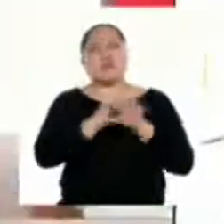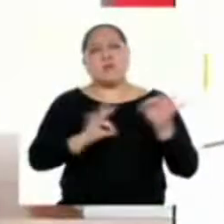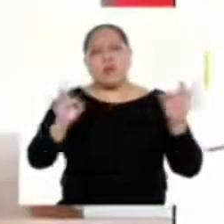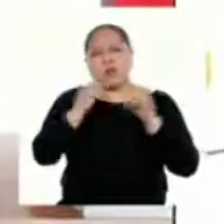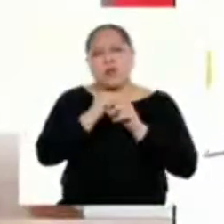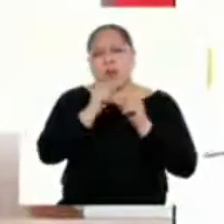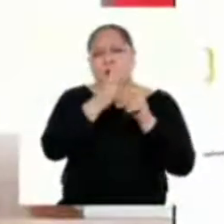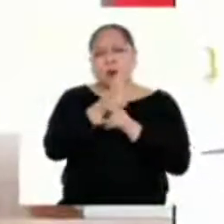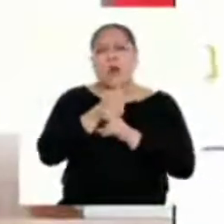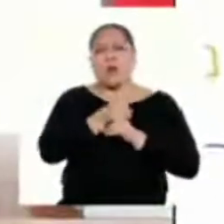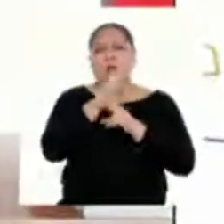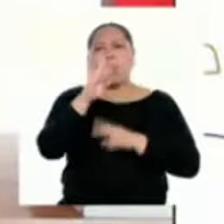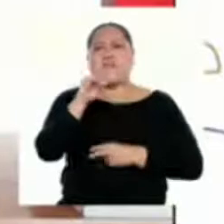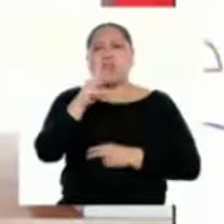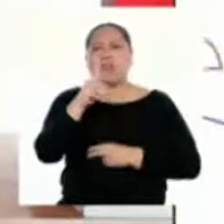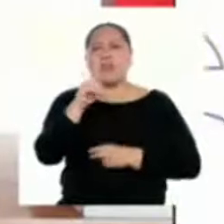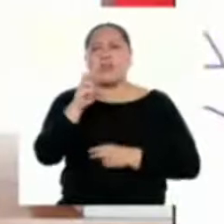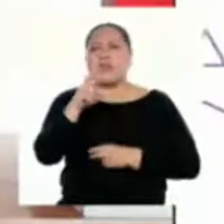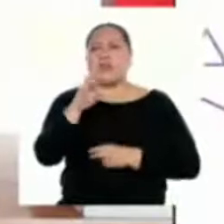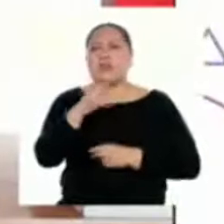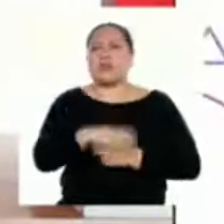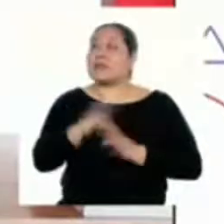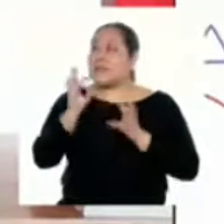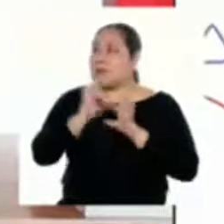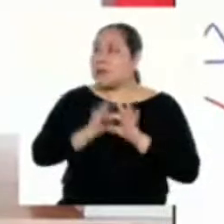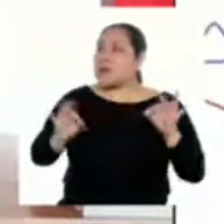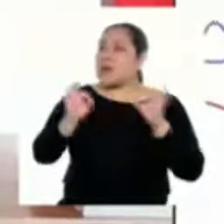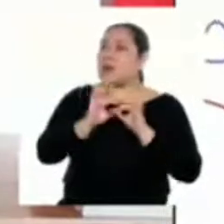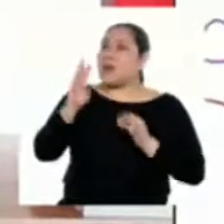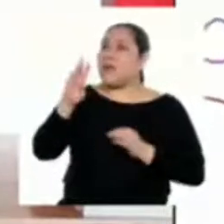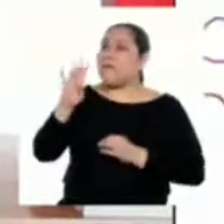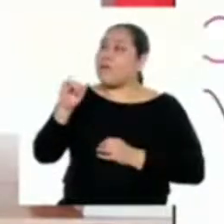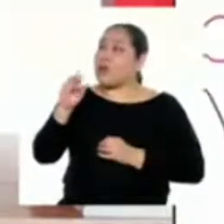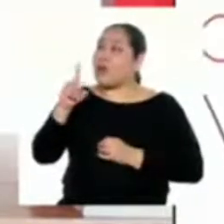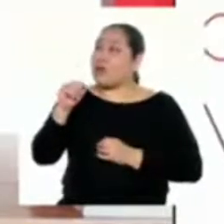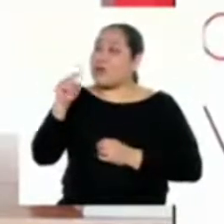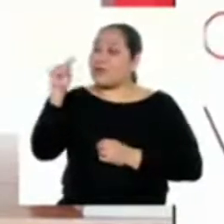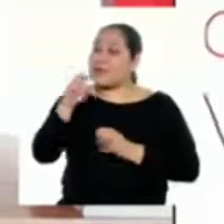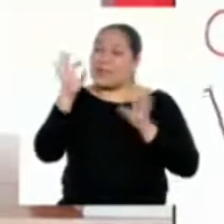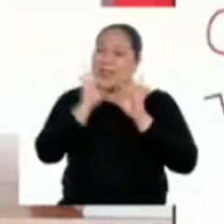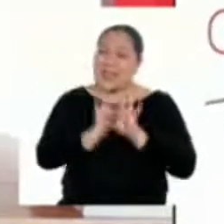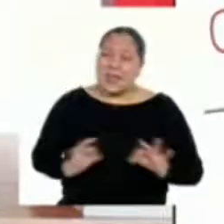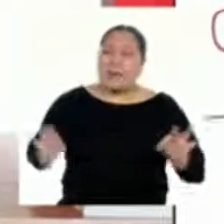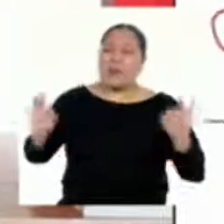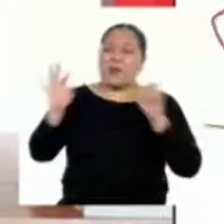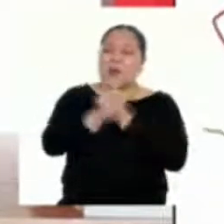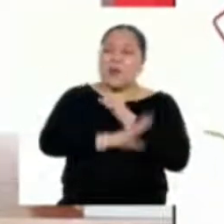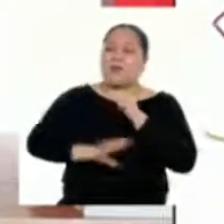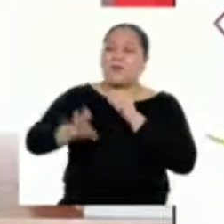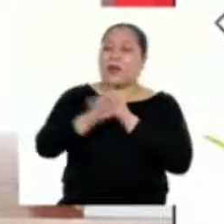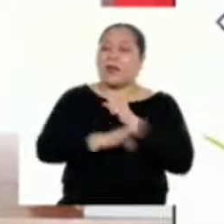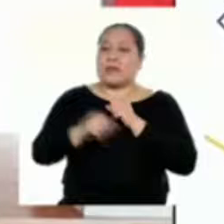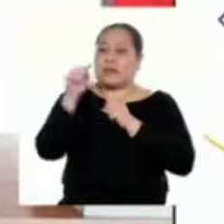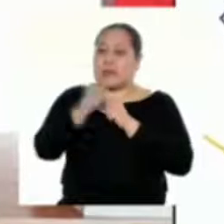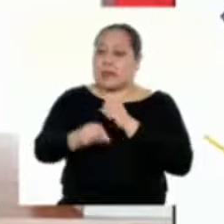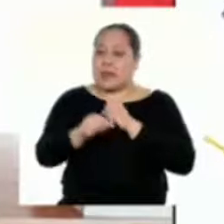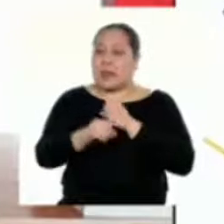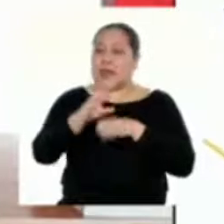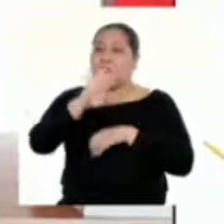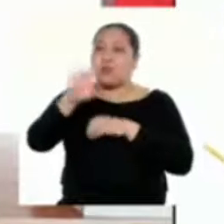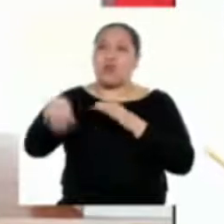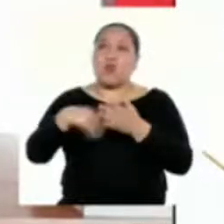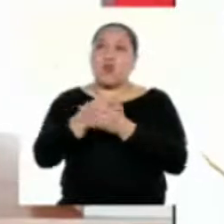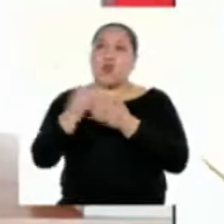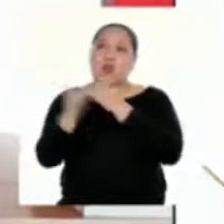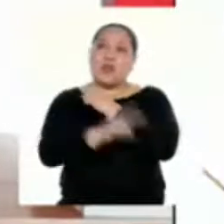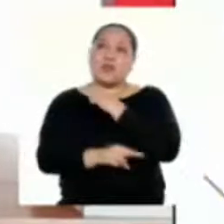Es importante porque la biodiversidad es una parte esencial del capital natural nacional. También